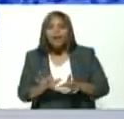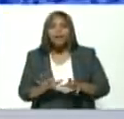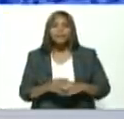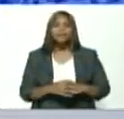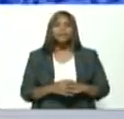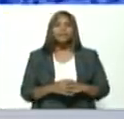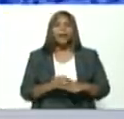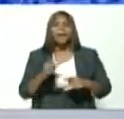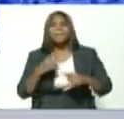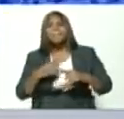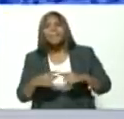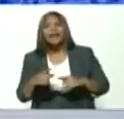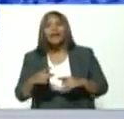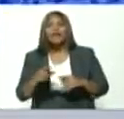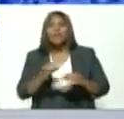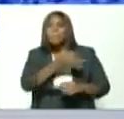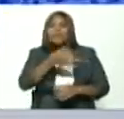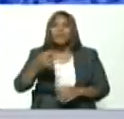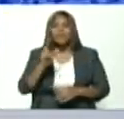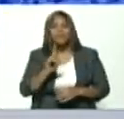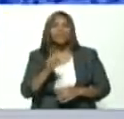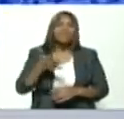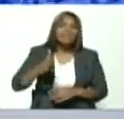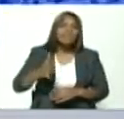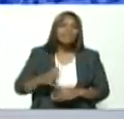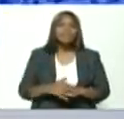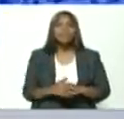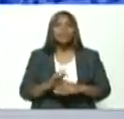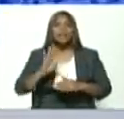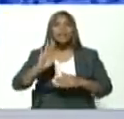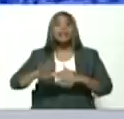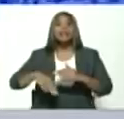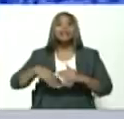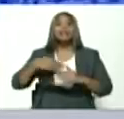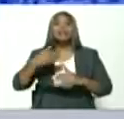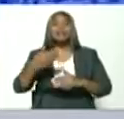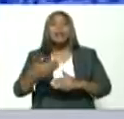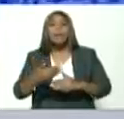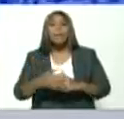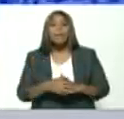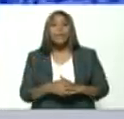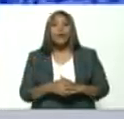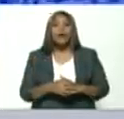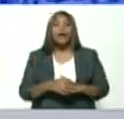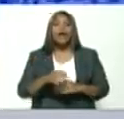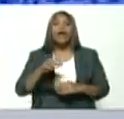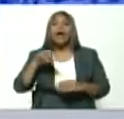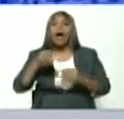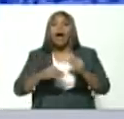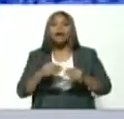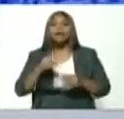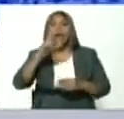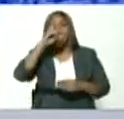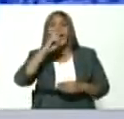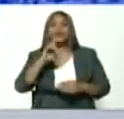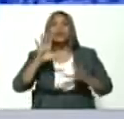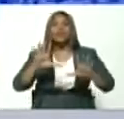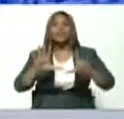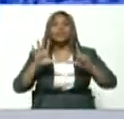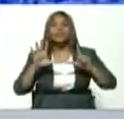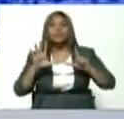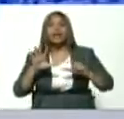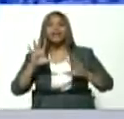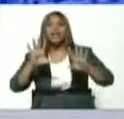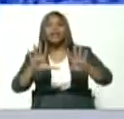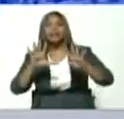salió regular y después en los acontecimientos del año 17, 18, 19,